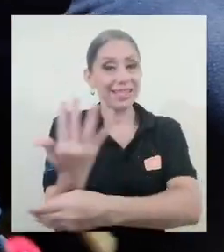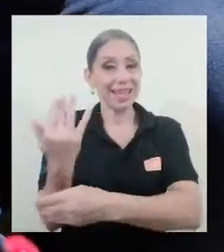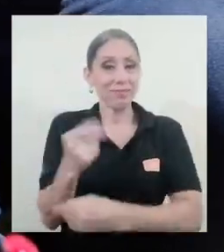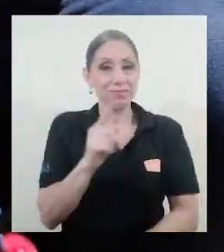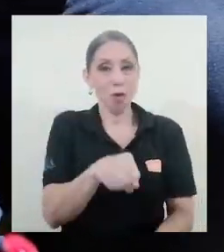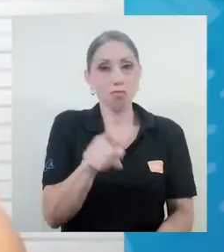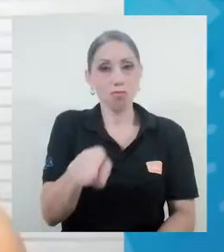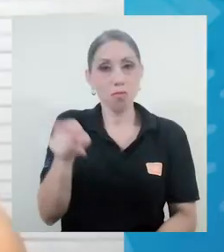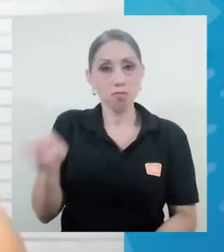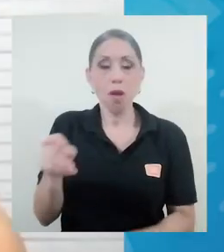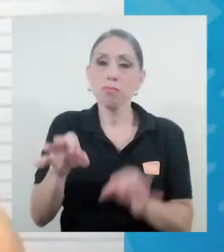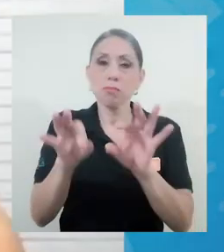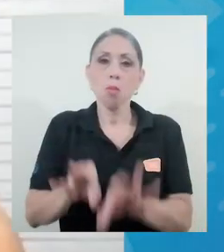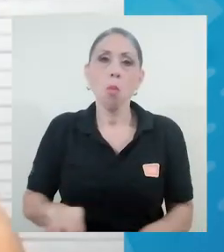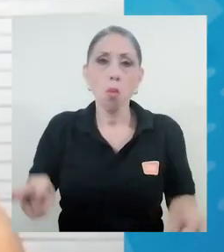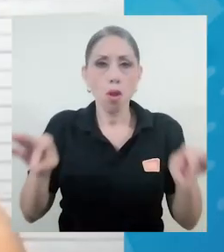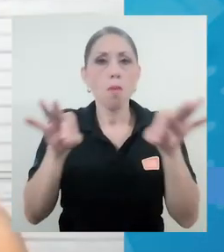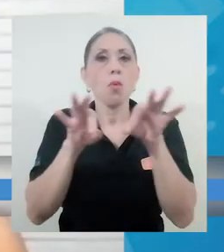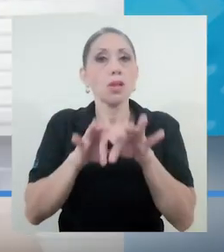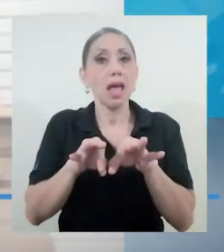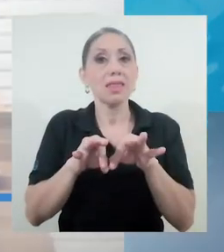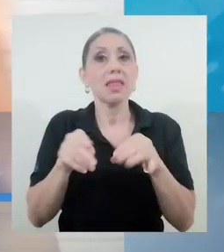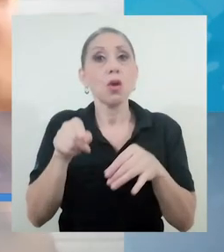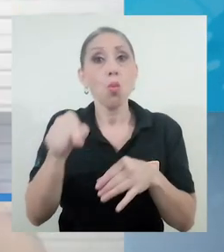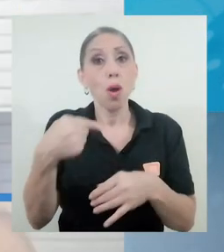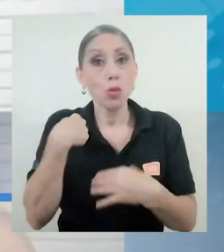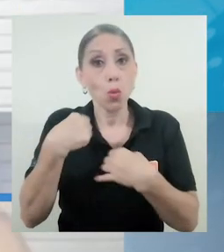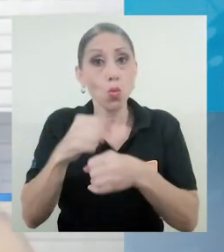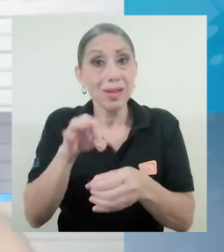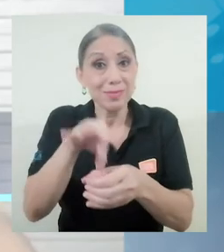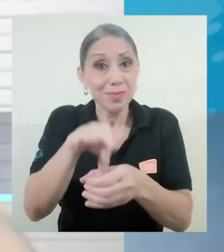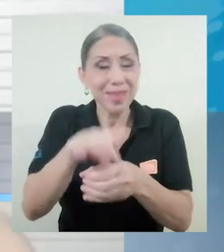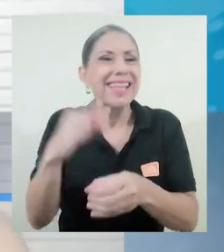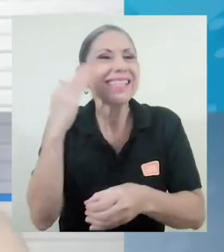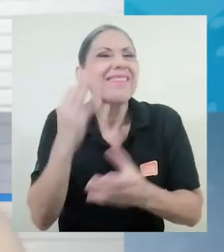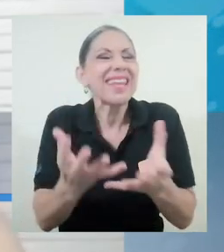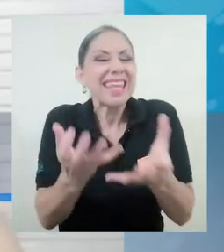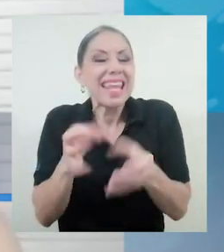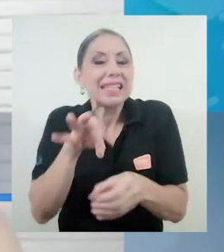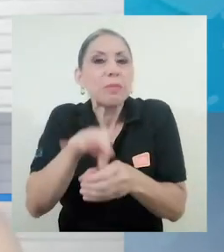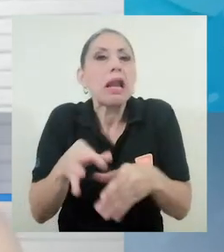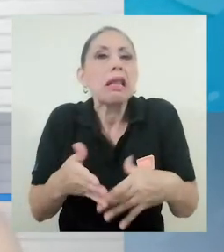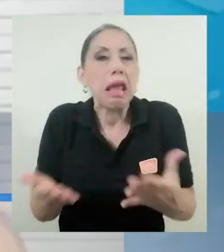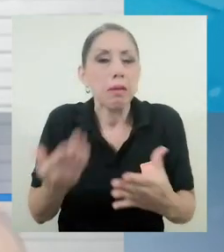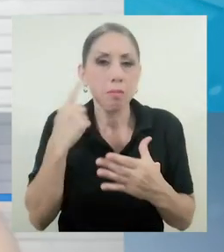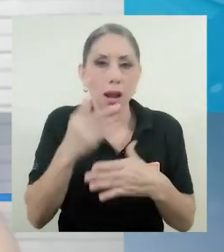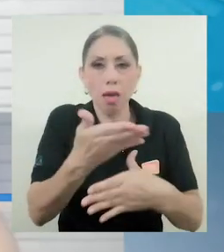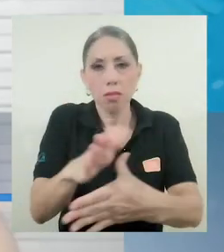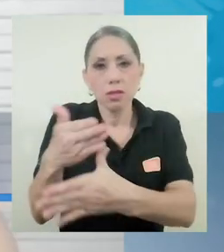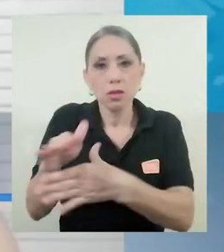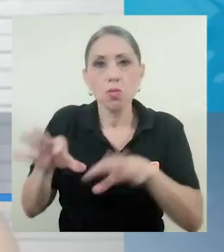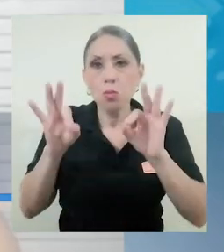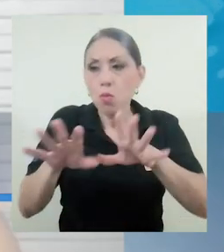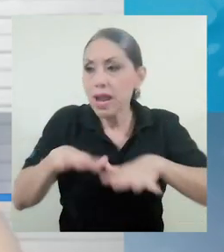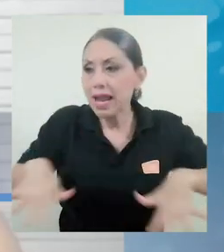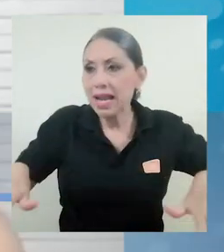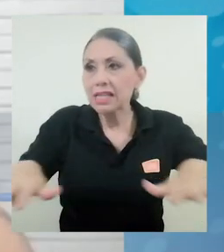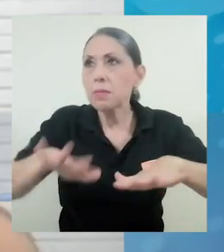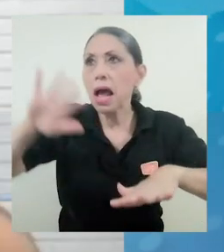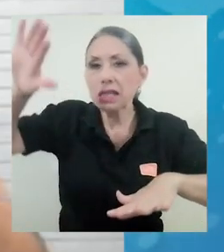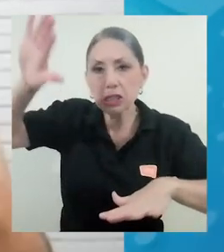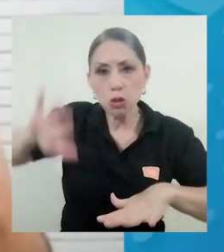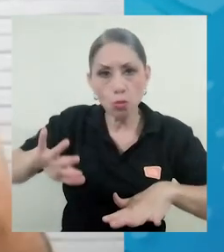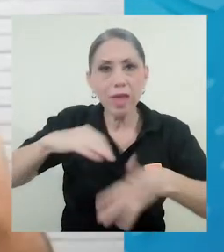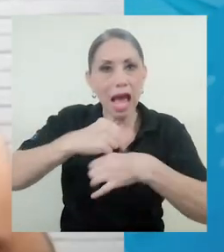plantas. Entonces es muy importante también cuando uno hace una huerta saber qué quiere sembrar para poder distribuir bien los cultivos en el espacio que